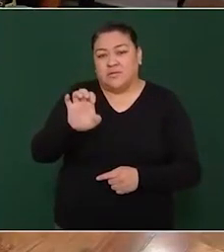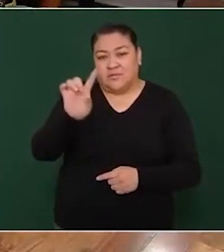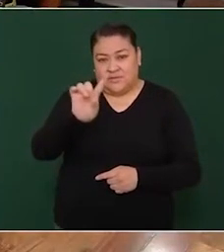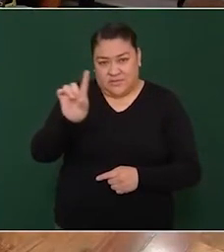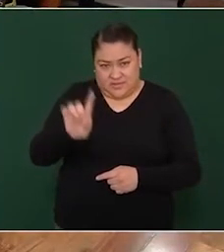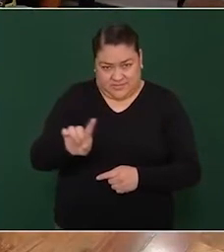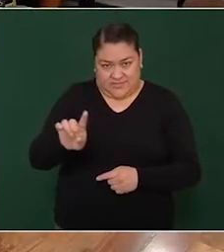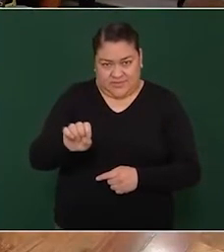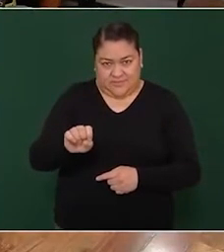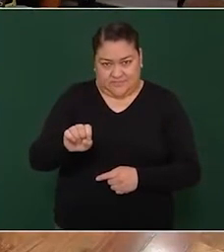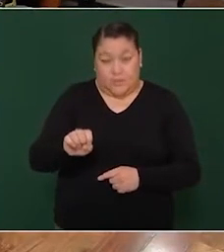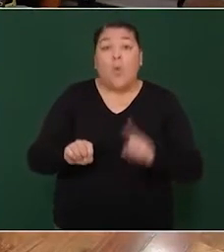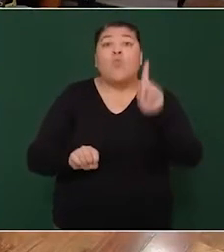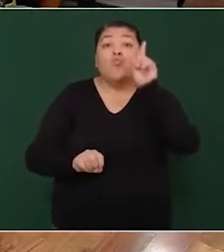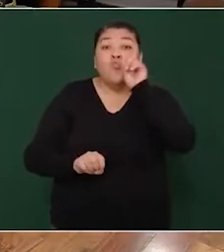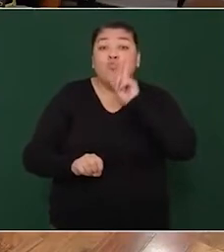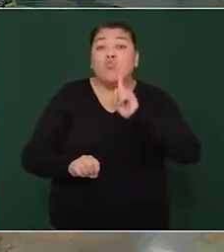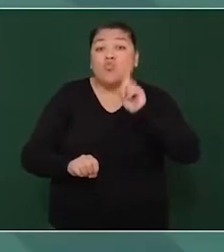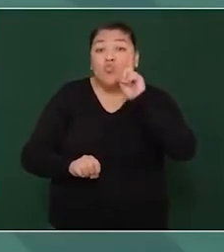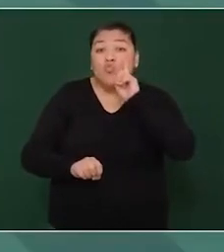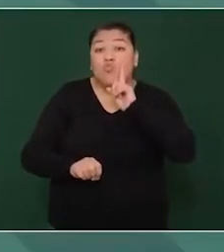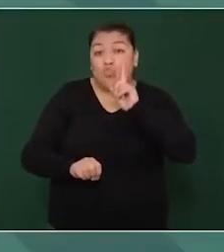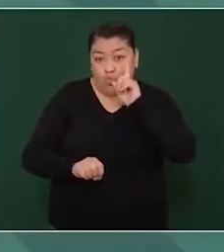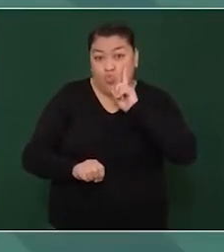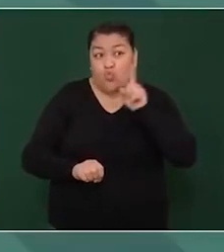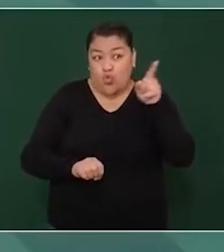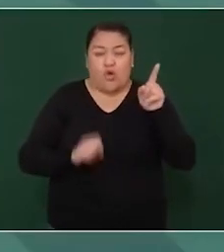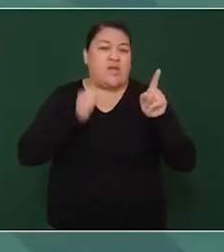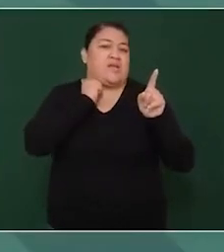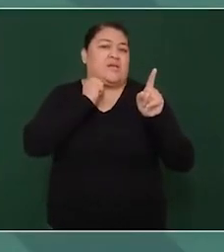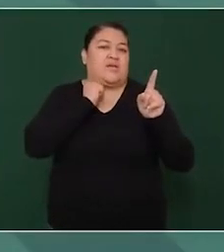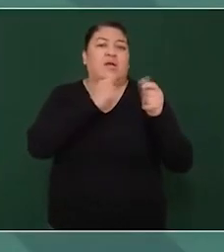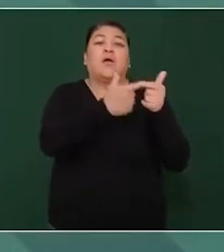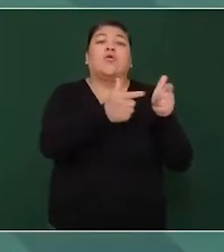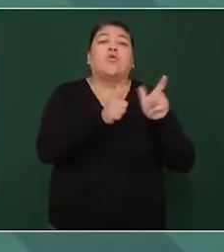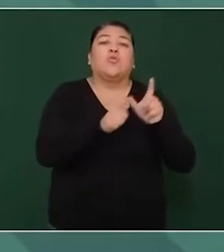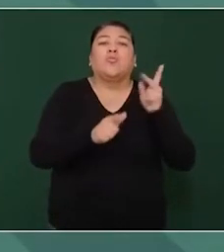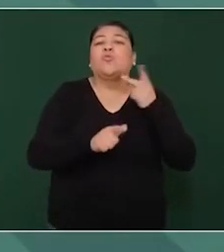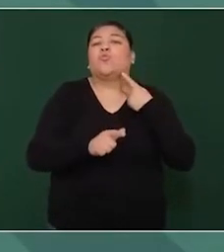senadora de un partido conservador, sí,